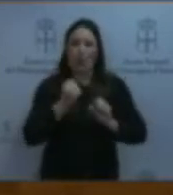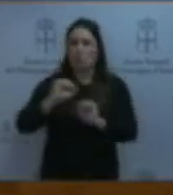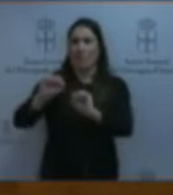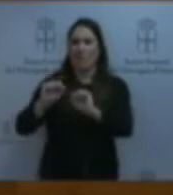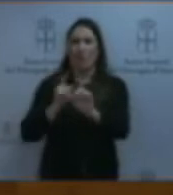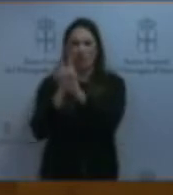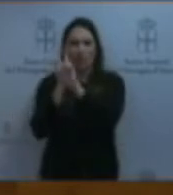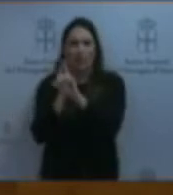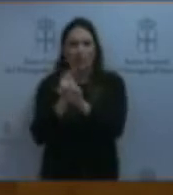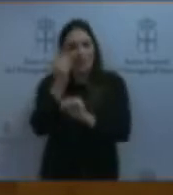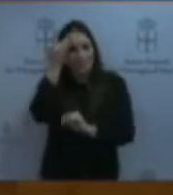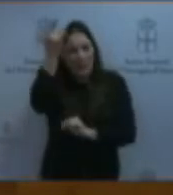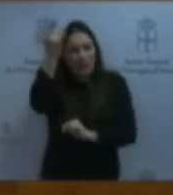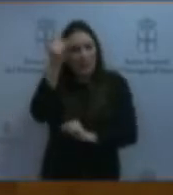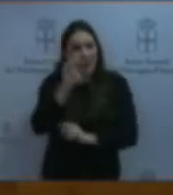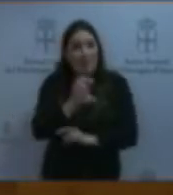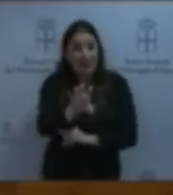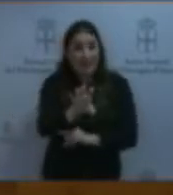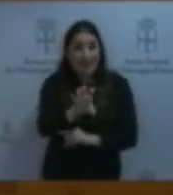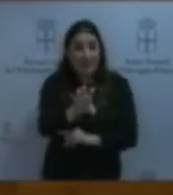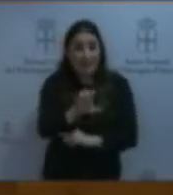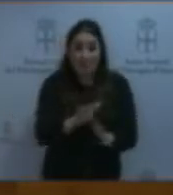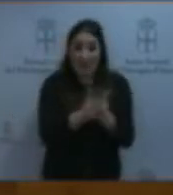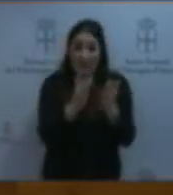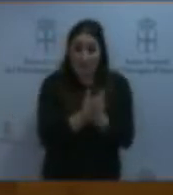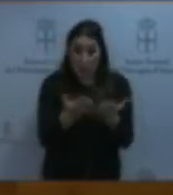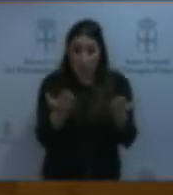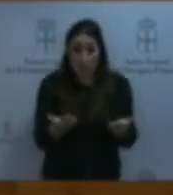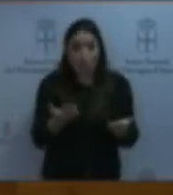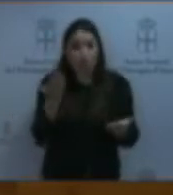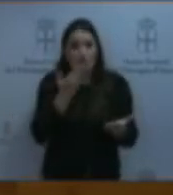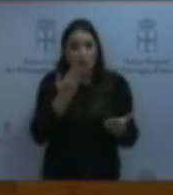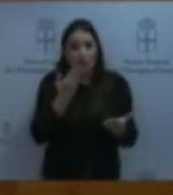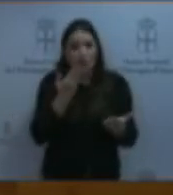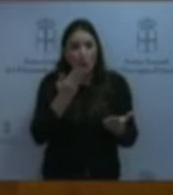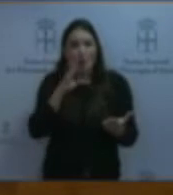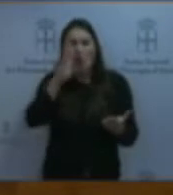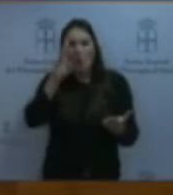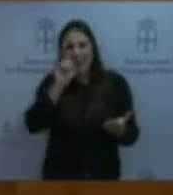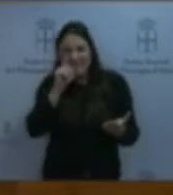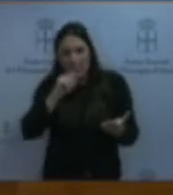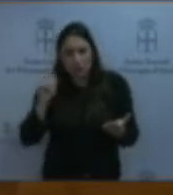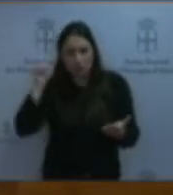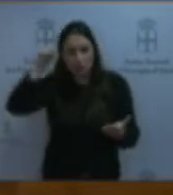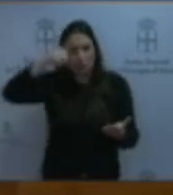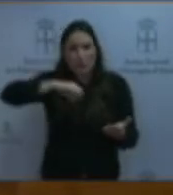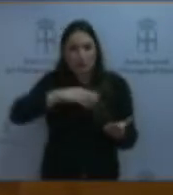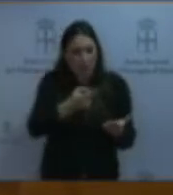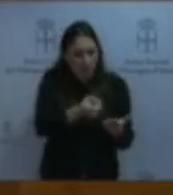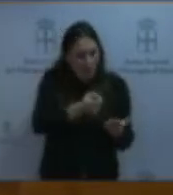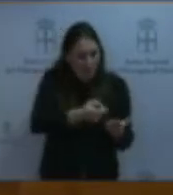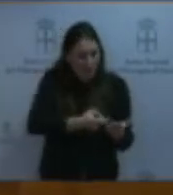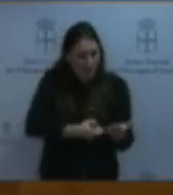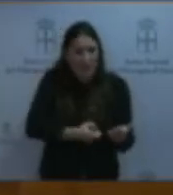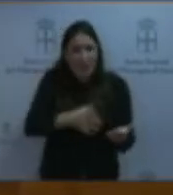imaginan un país en el que de los libros de texto escolares se han borrado 40 años de la historia en los que se cometieron